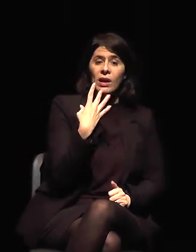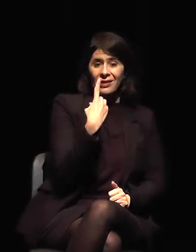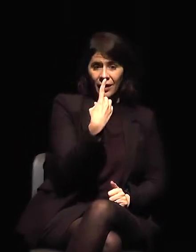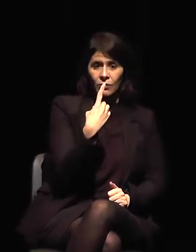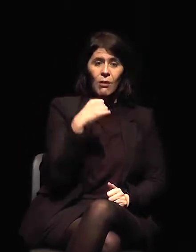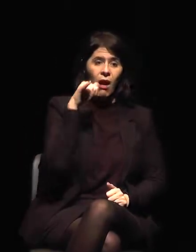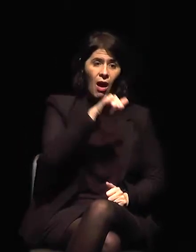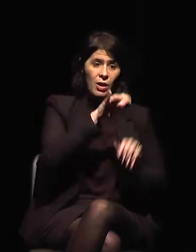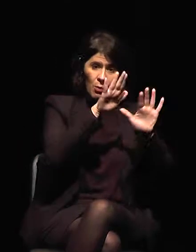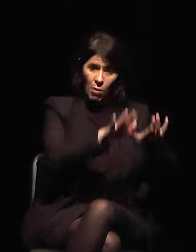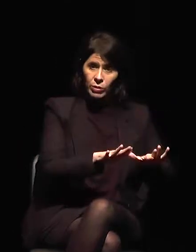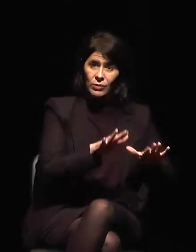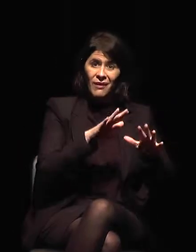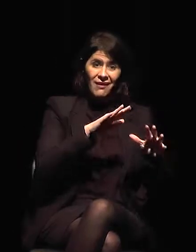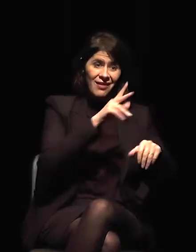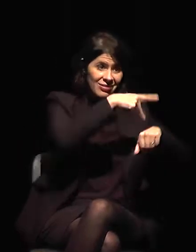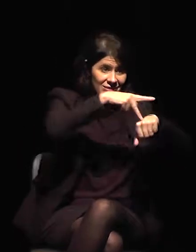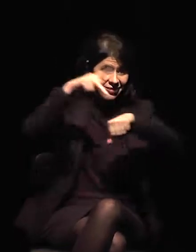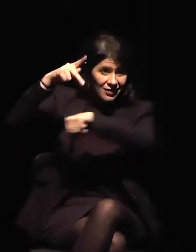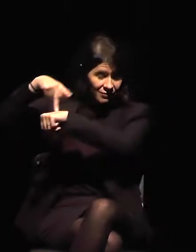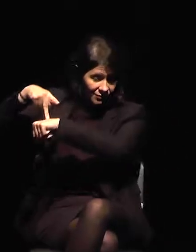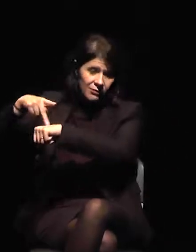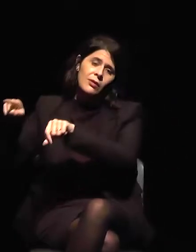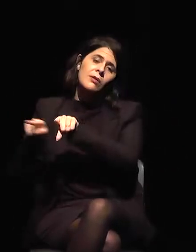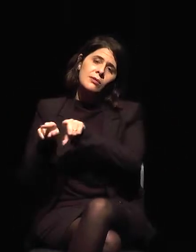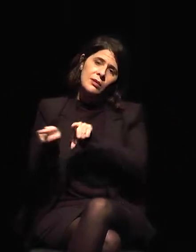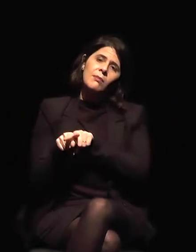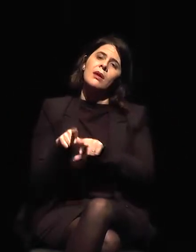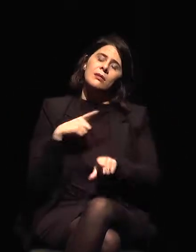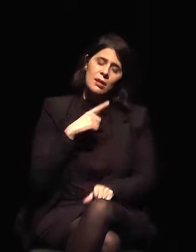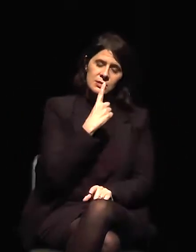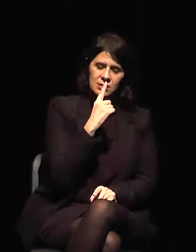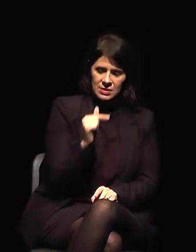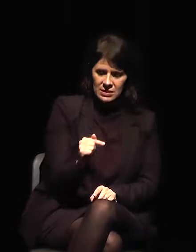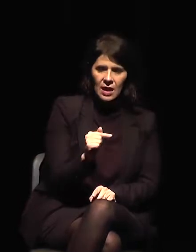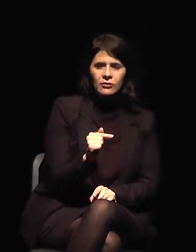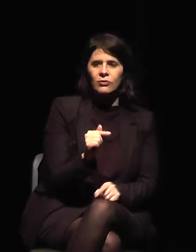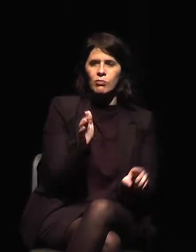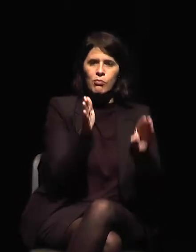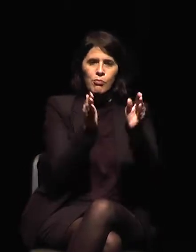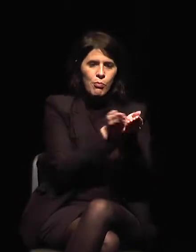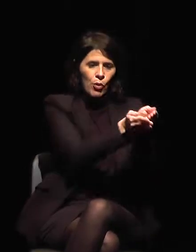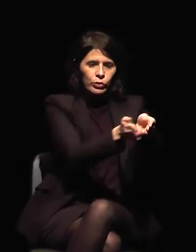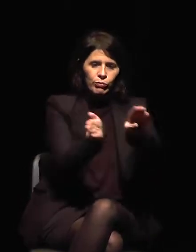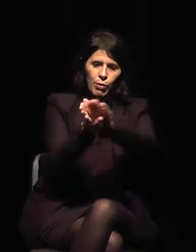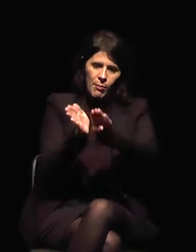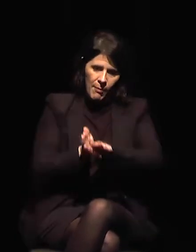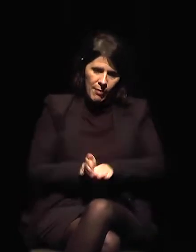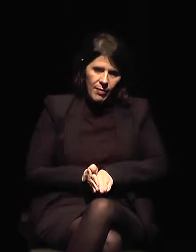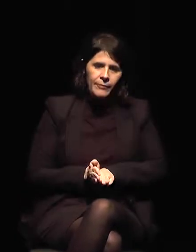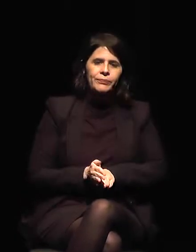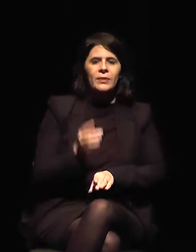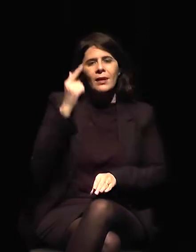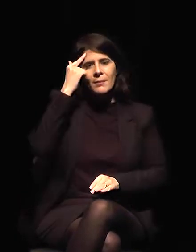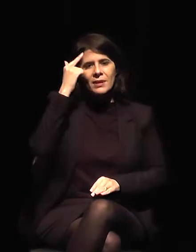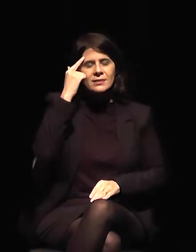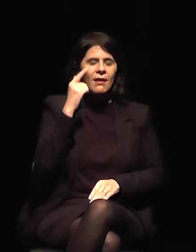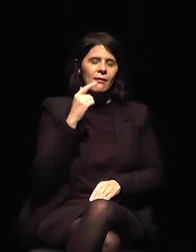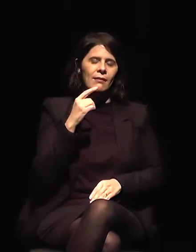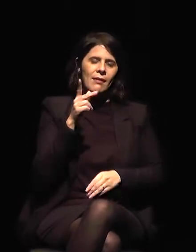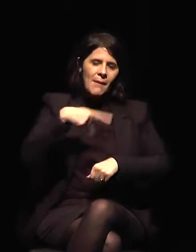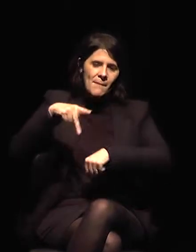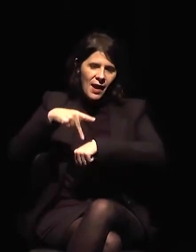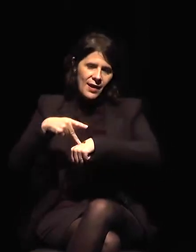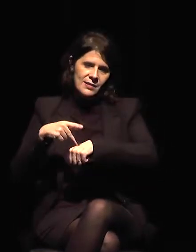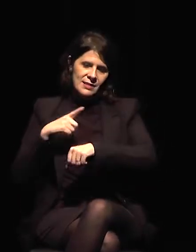instalaciones de puertos, 34 puestos de frontera. Solo pensamos Paraguay y Uruguay, no, no